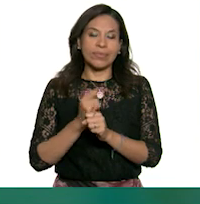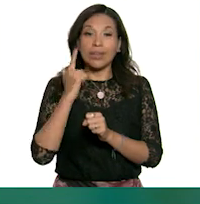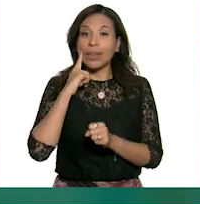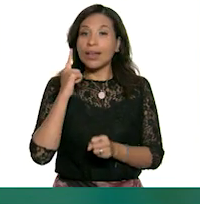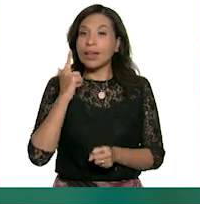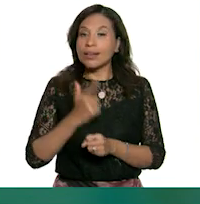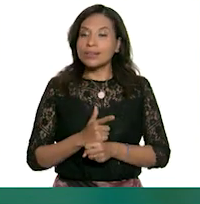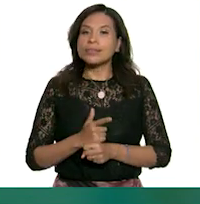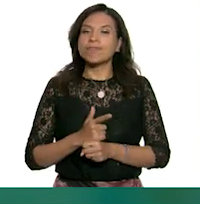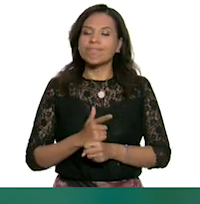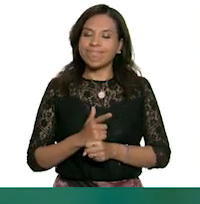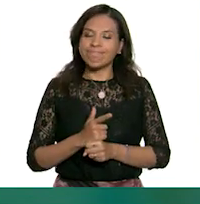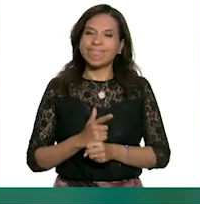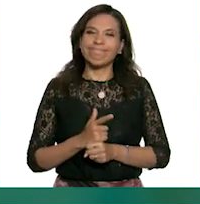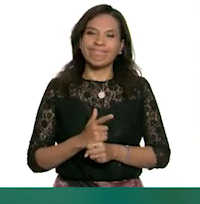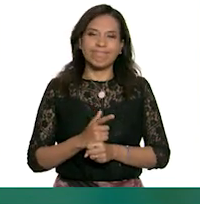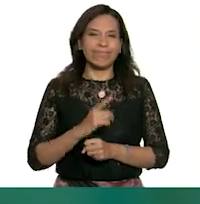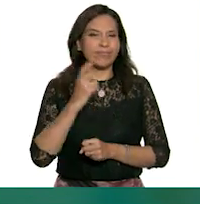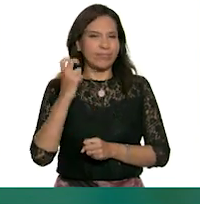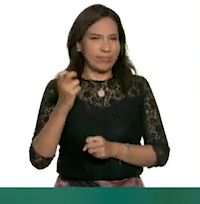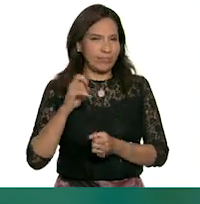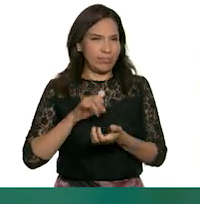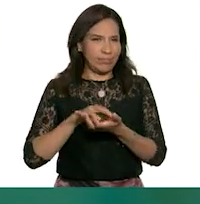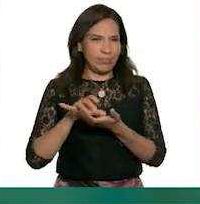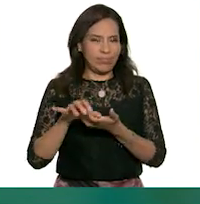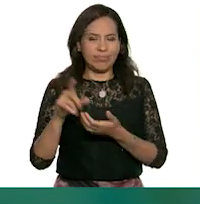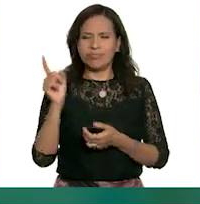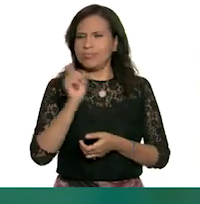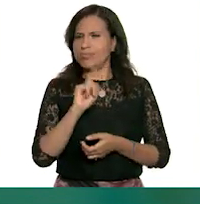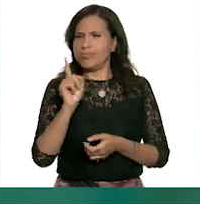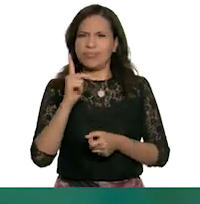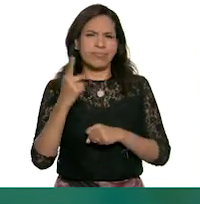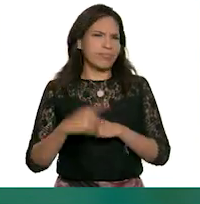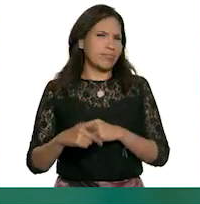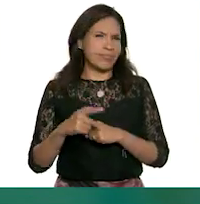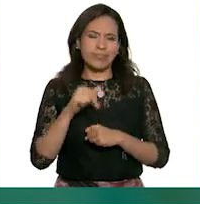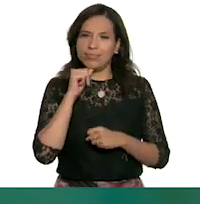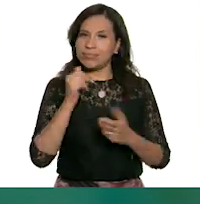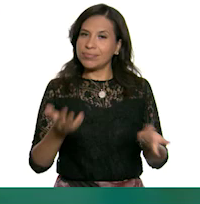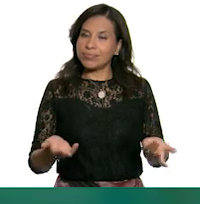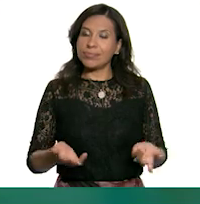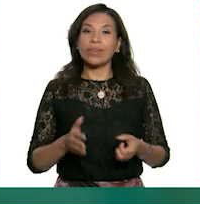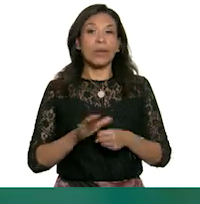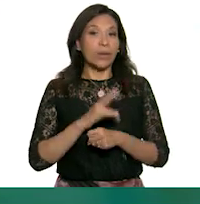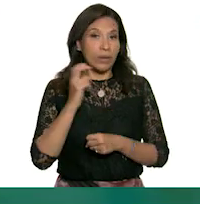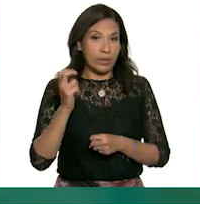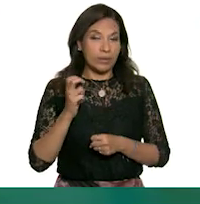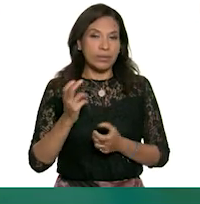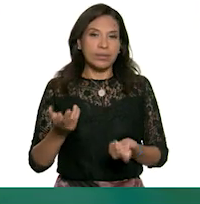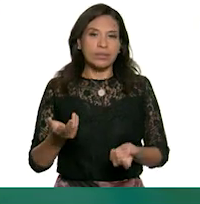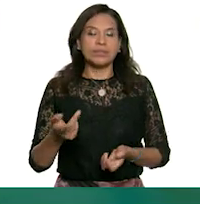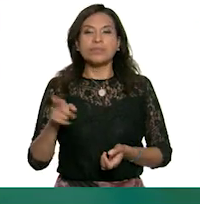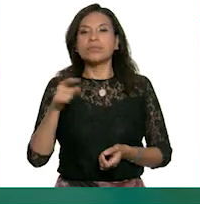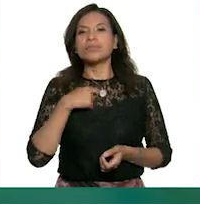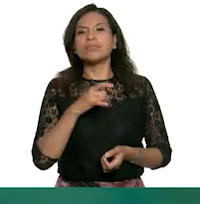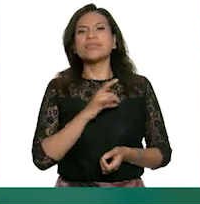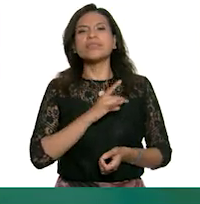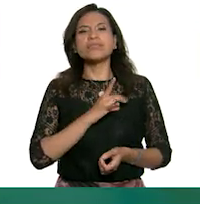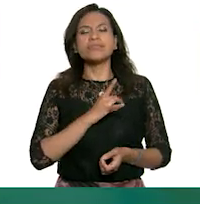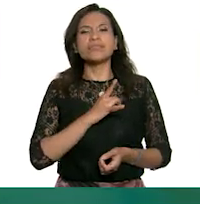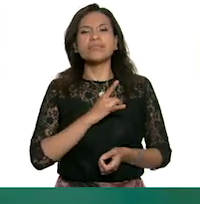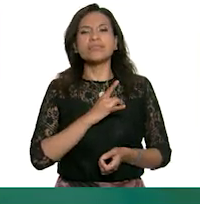descubrí que ese tipo de araña no es peligrosa. Así que mi miedo...